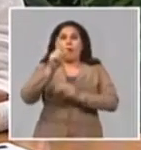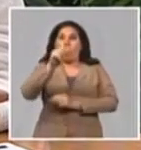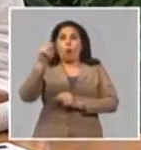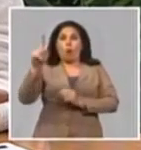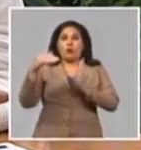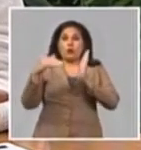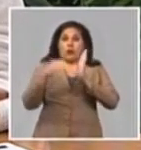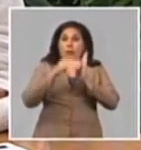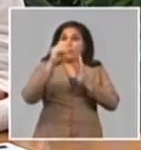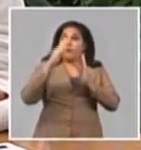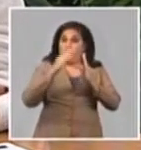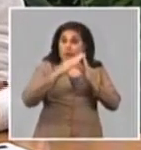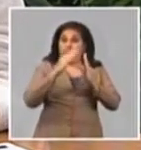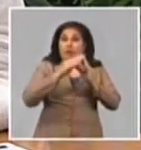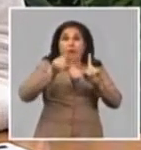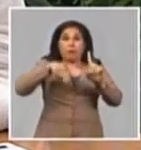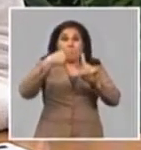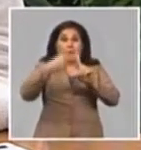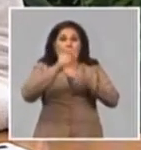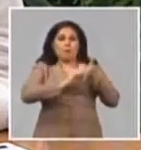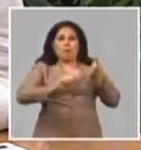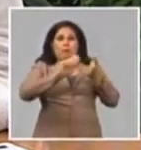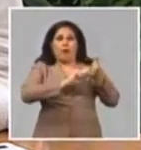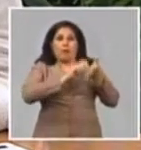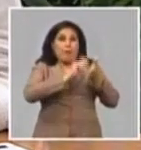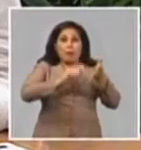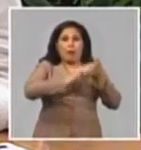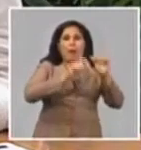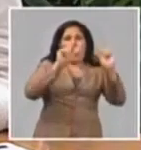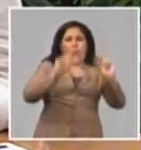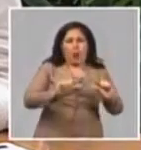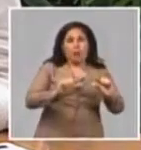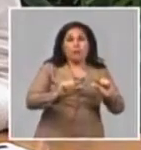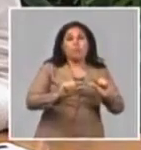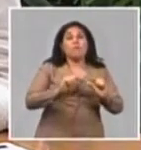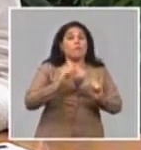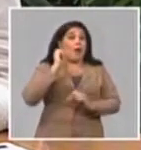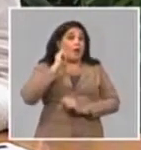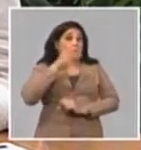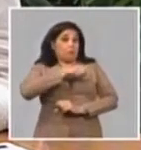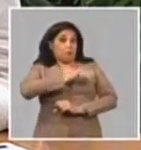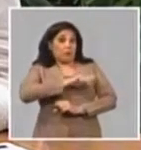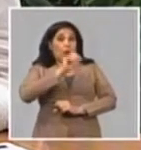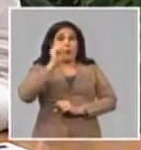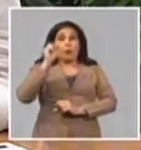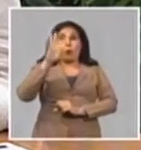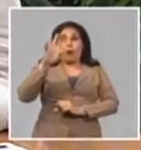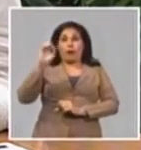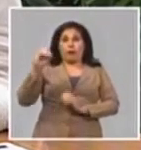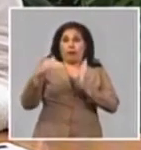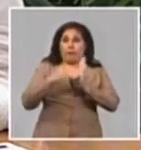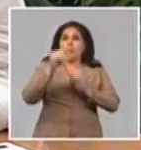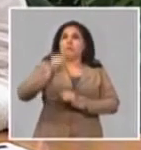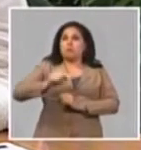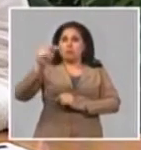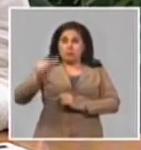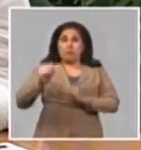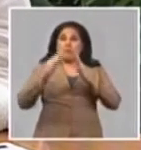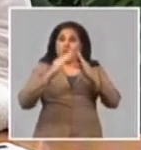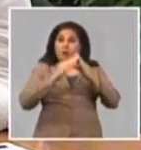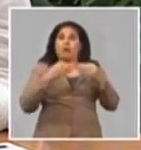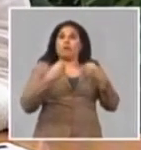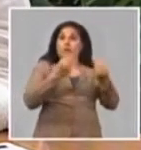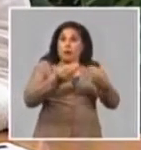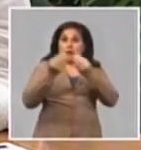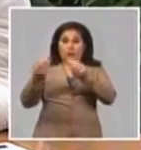viviendas más de lo que estaba previsto para ese primer año, terminamos unas 44.500 viviendas. Este año tenemos